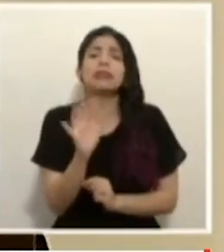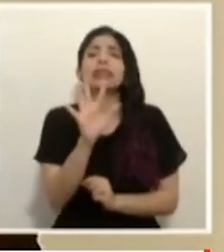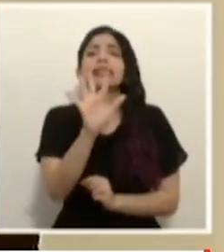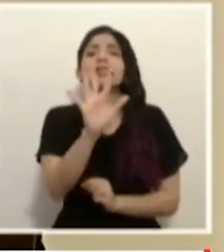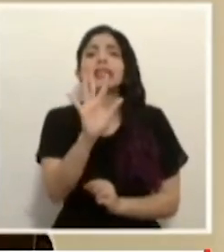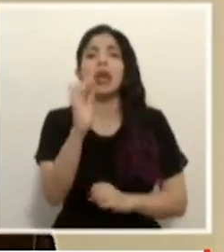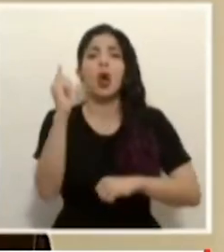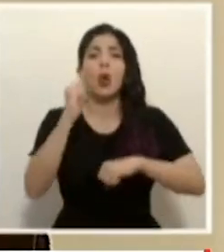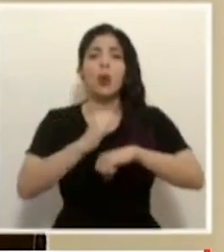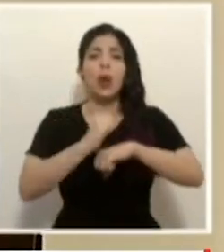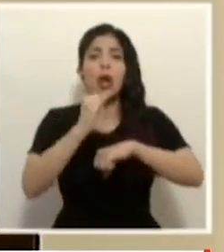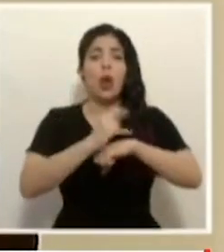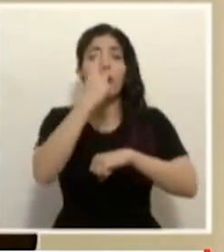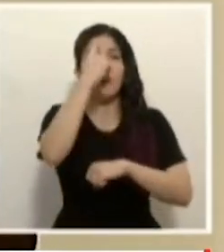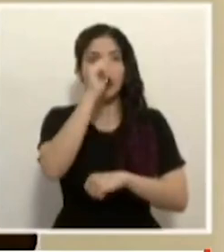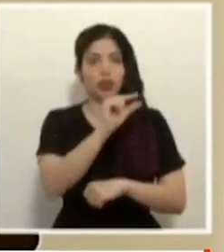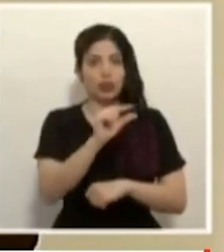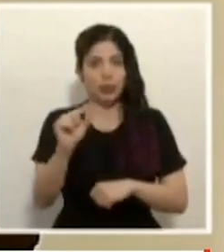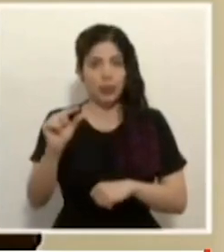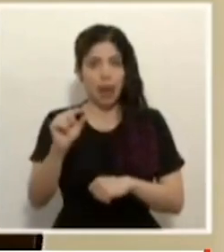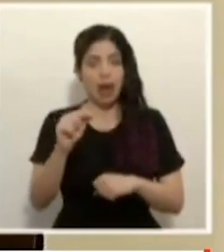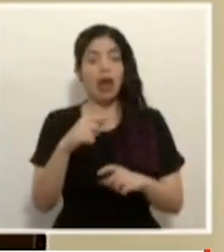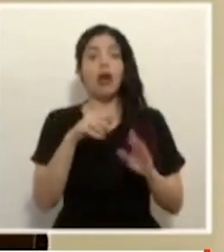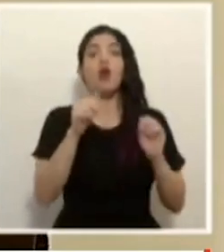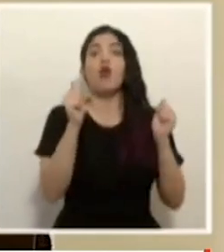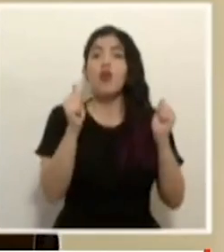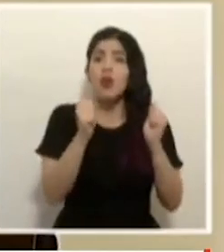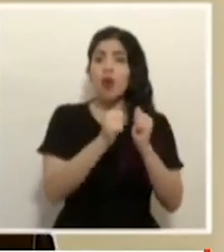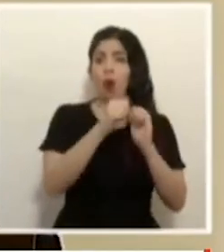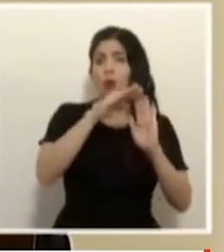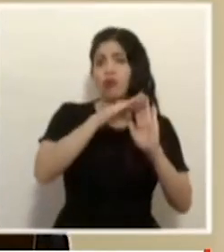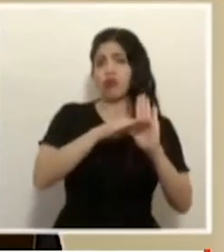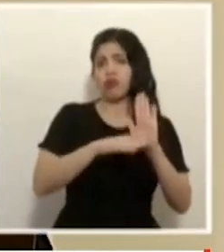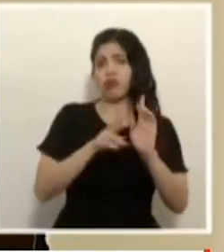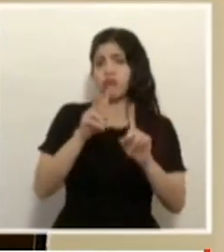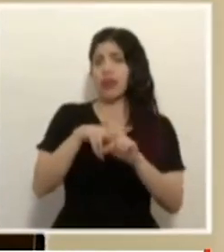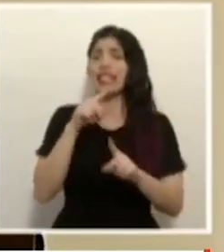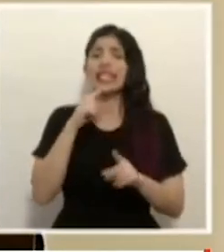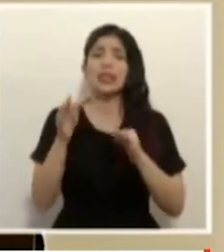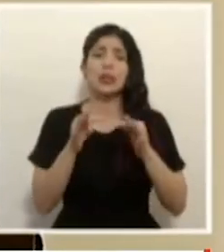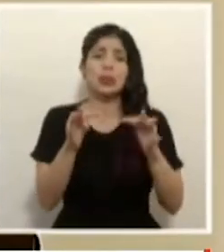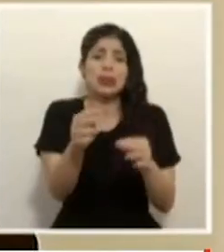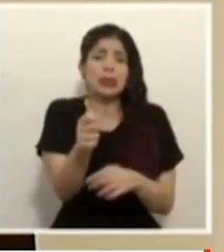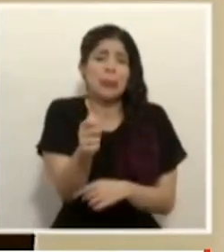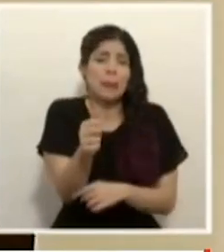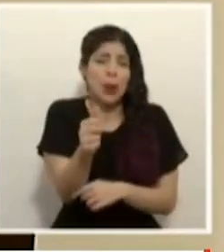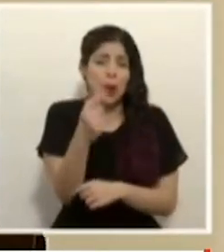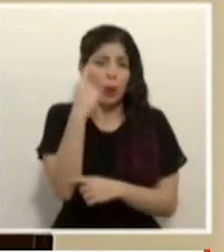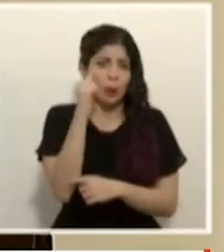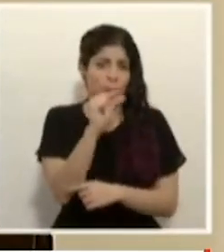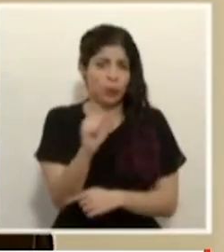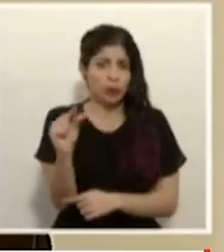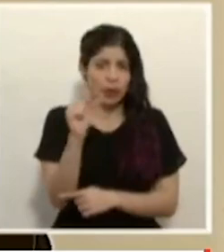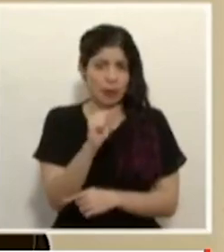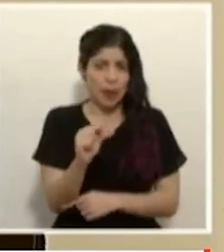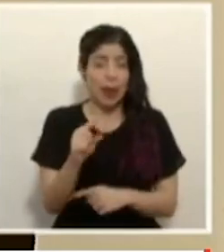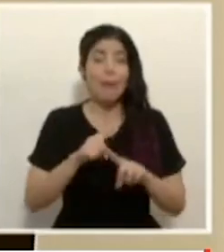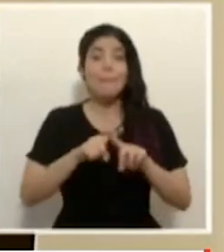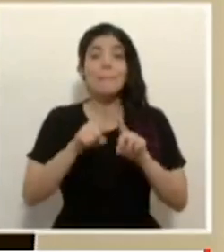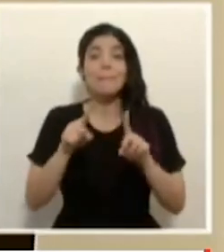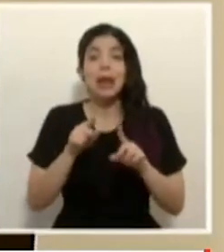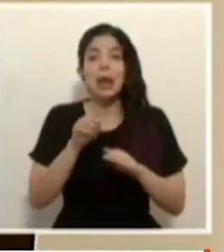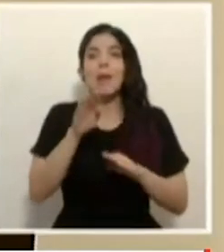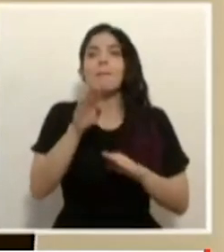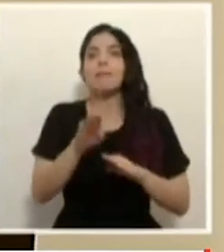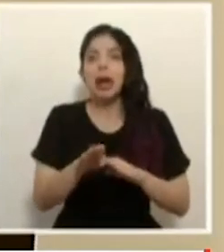práctica todos los protocolos. Realmente se trata de pocos turistas por semana, pero es un paso en la